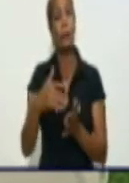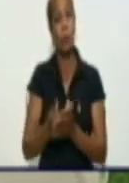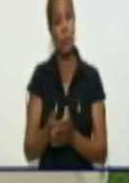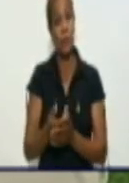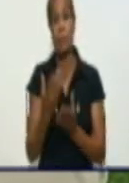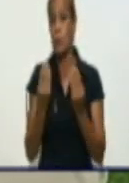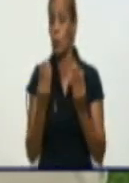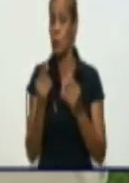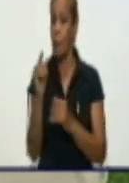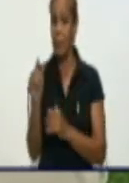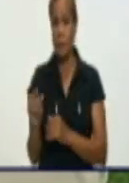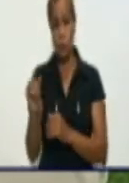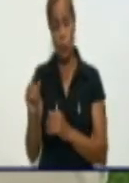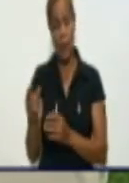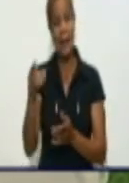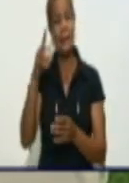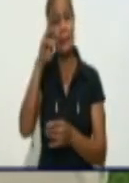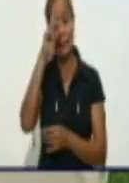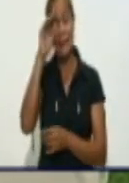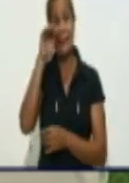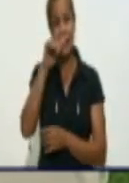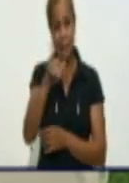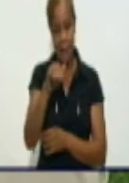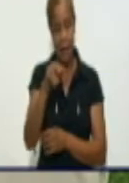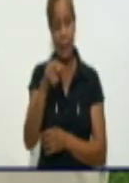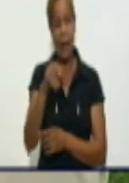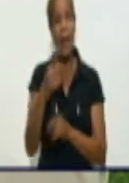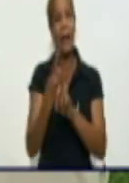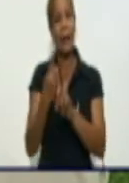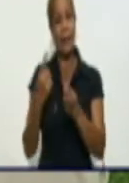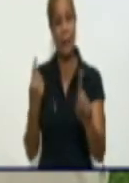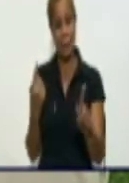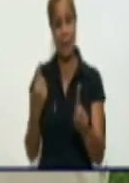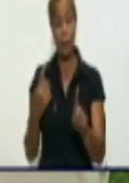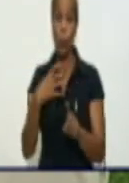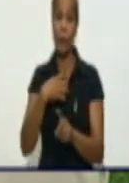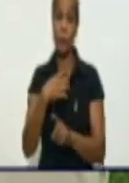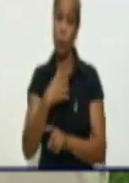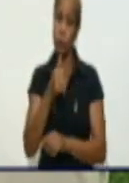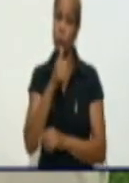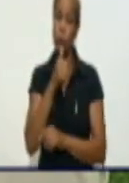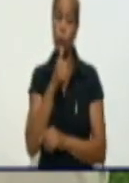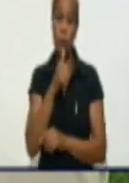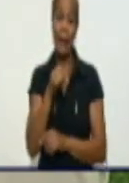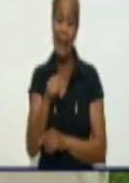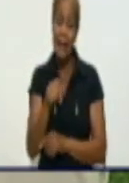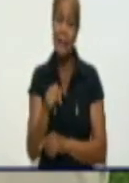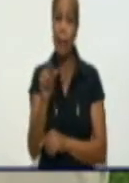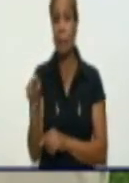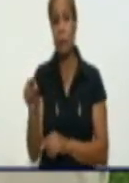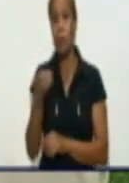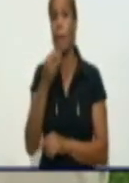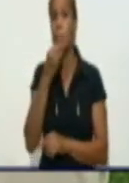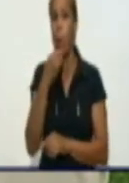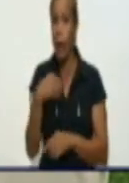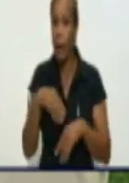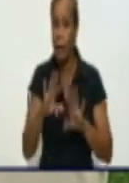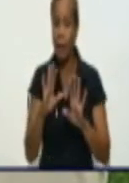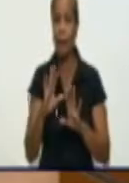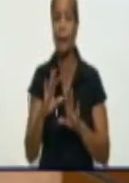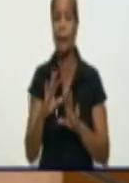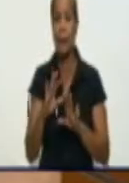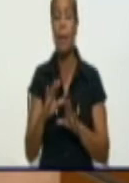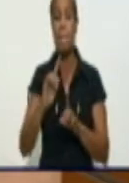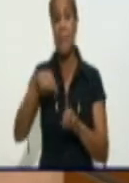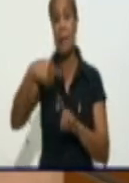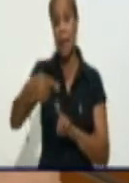permanecen ingresados en los centros de aislamiento. En la categoría de sospechosos. Que son los que pueden dar un diagnóstico positivo a la enfermedad.